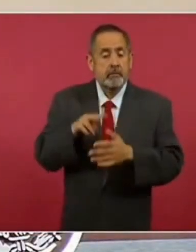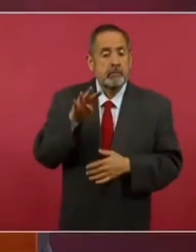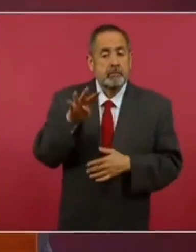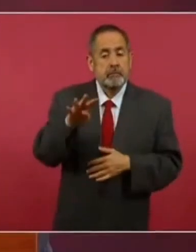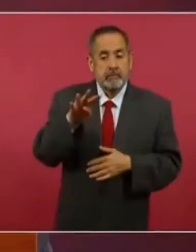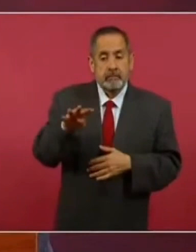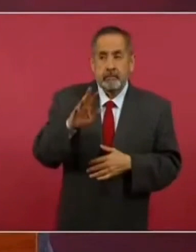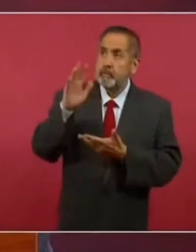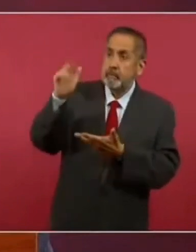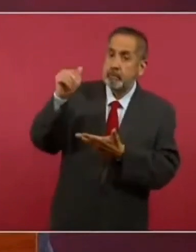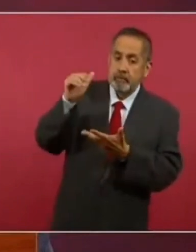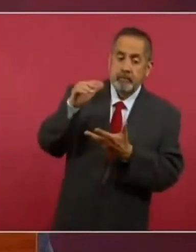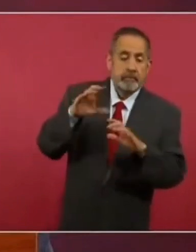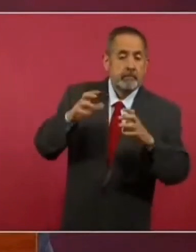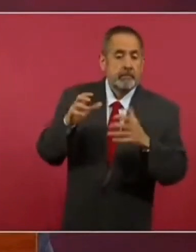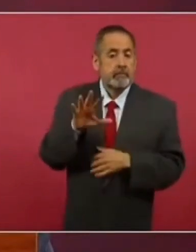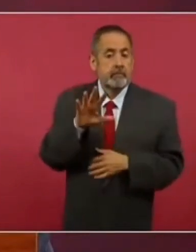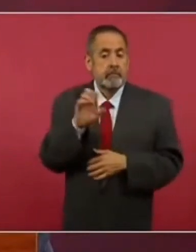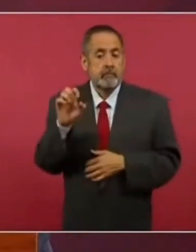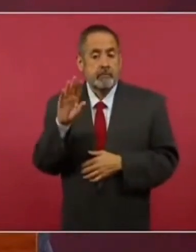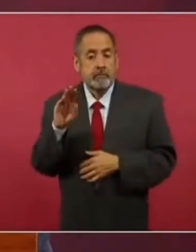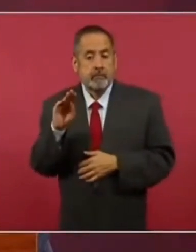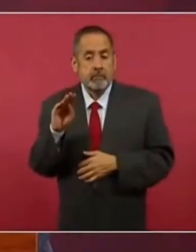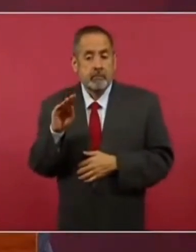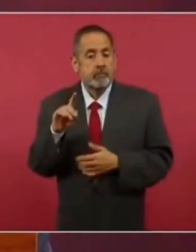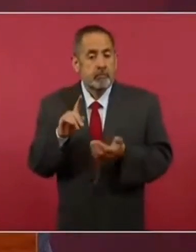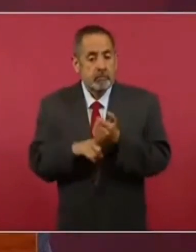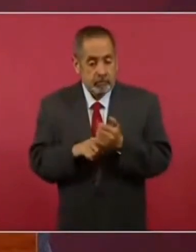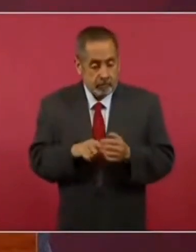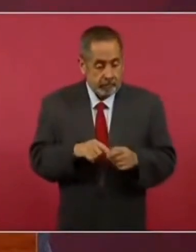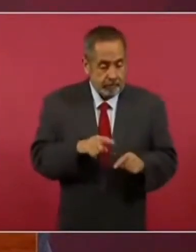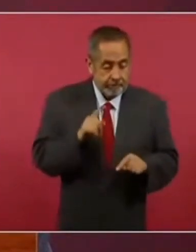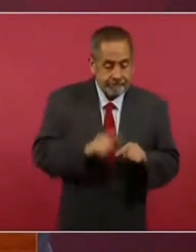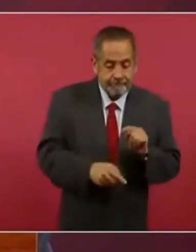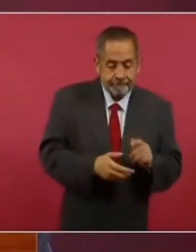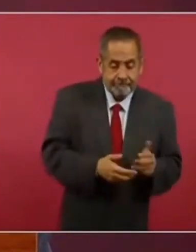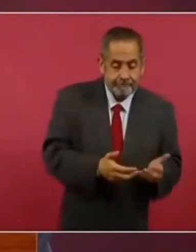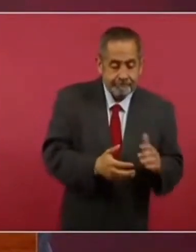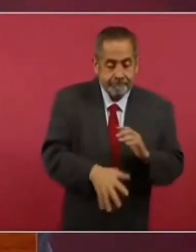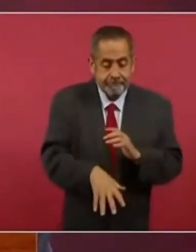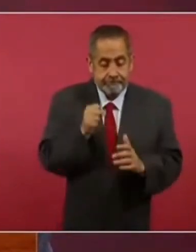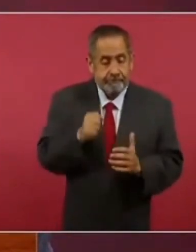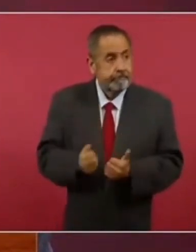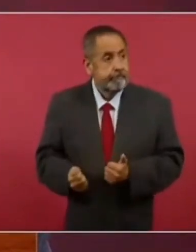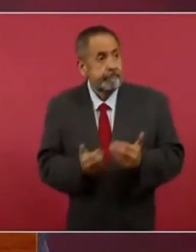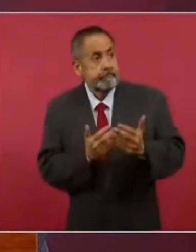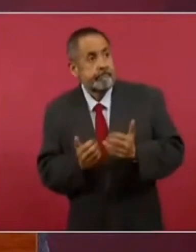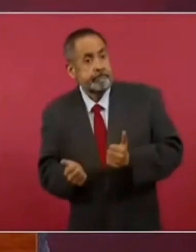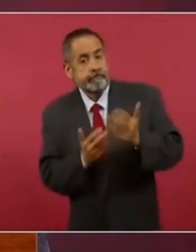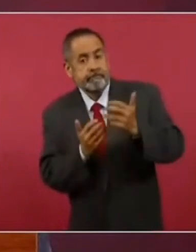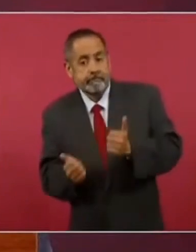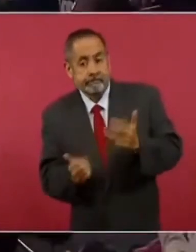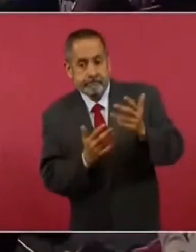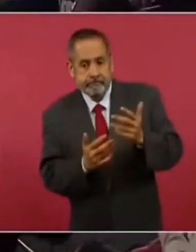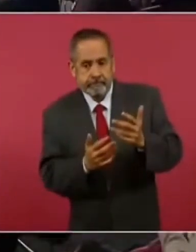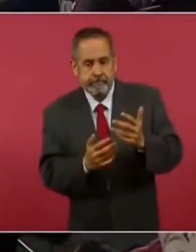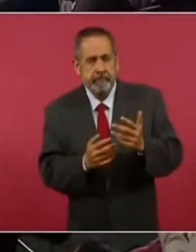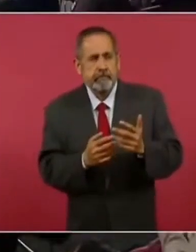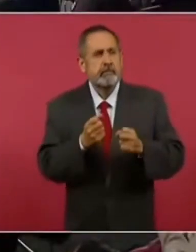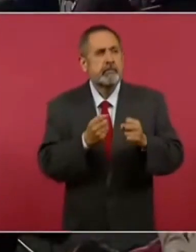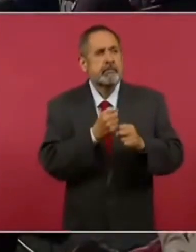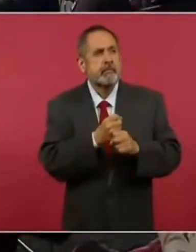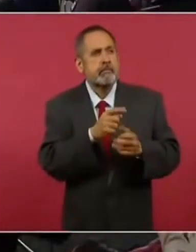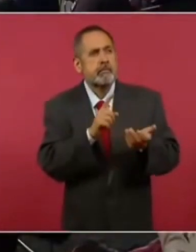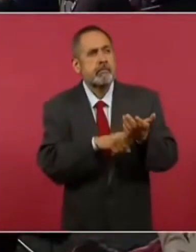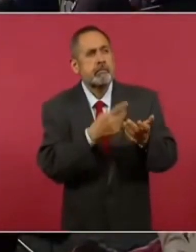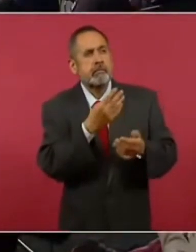más de 590 exvotos que fueron sacados ilícitamente entre los años 50